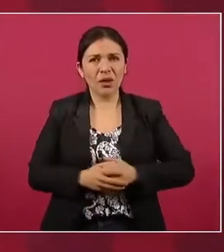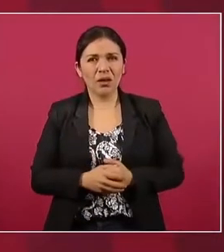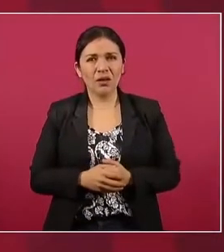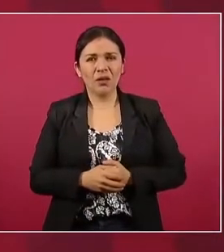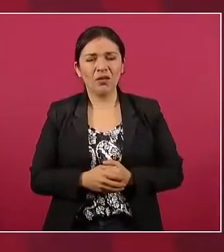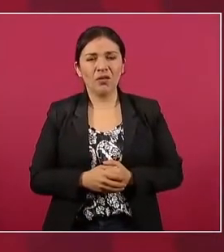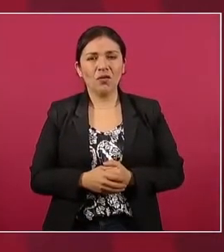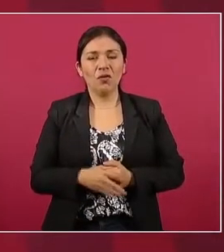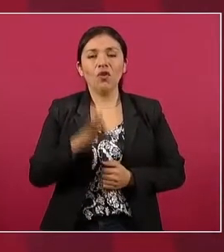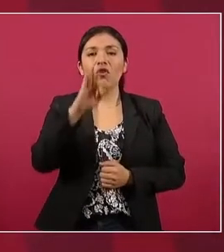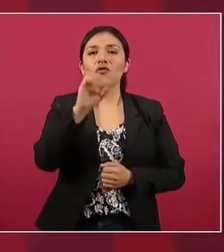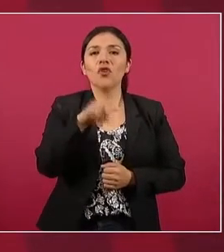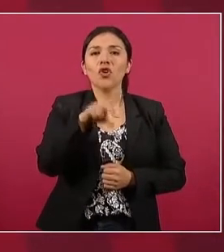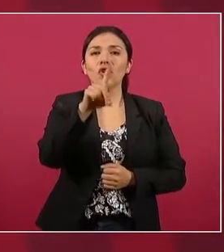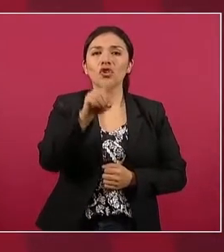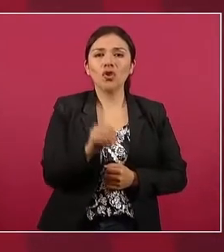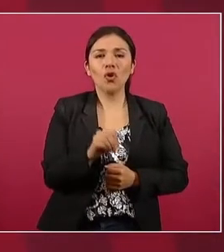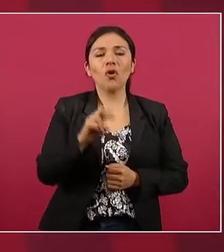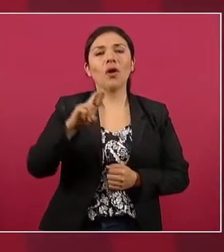fondo de los reptiles.